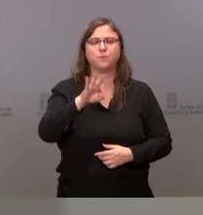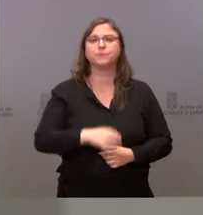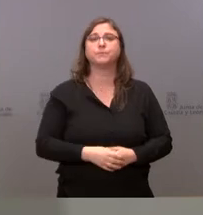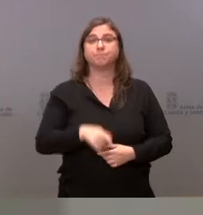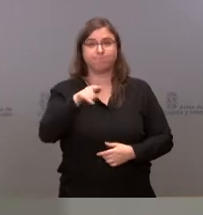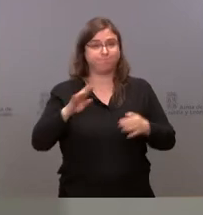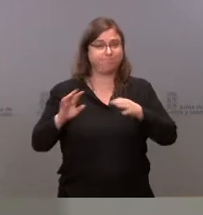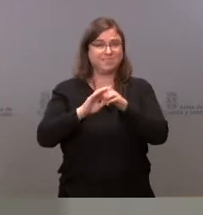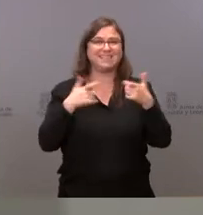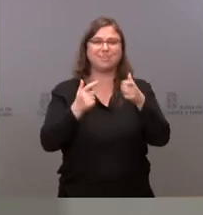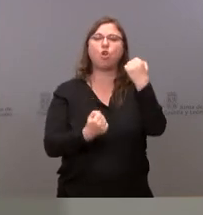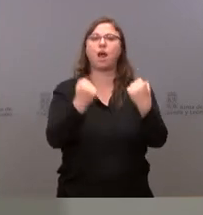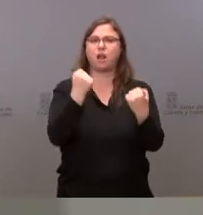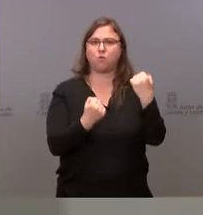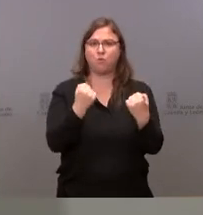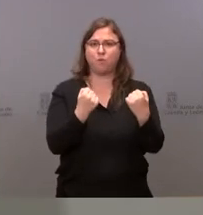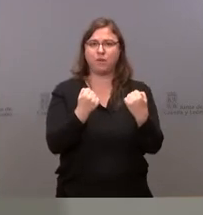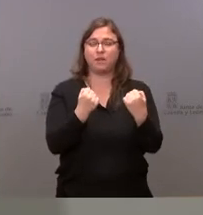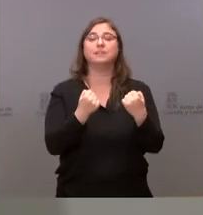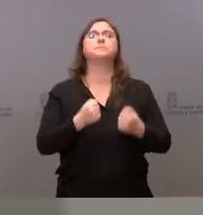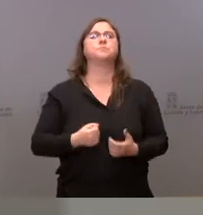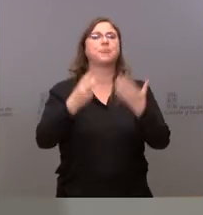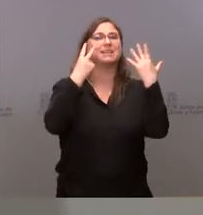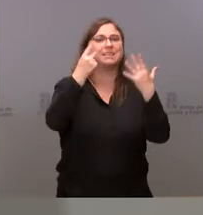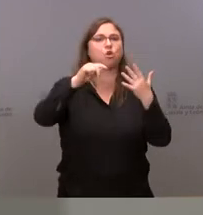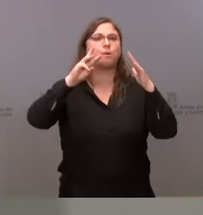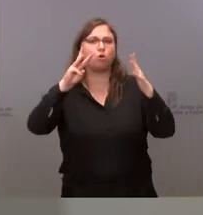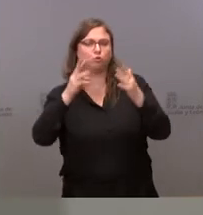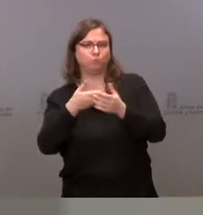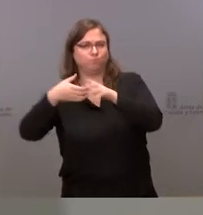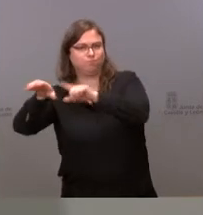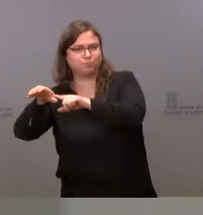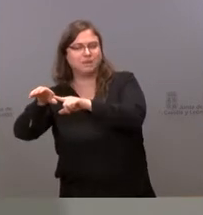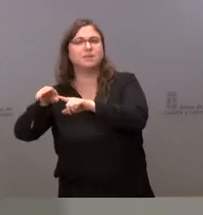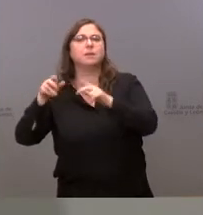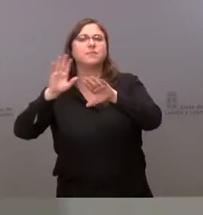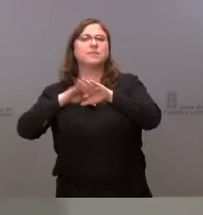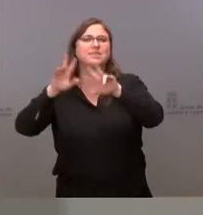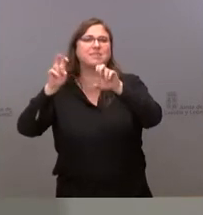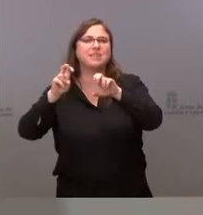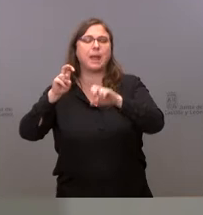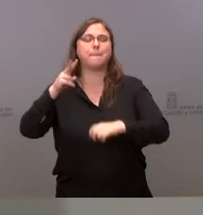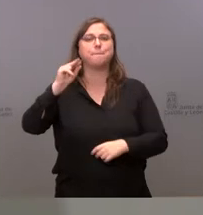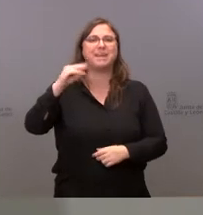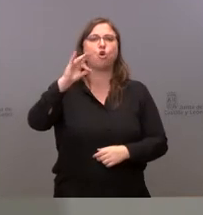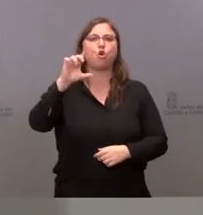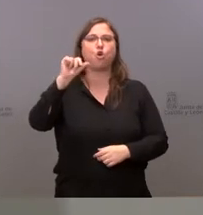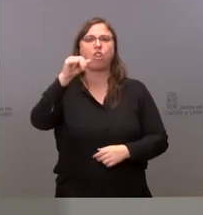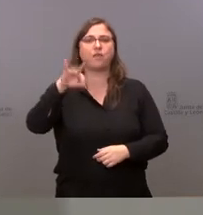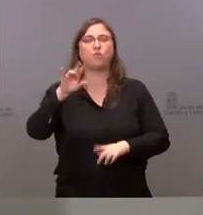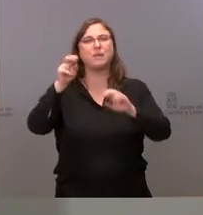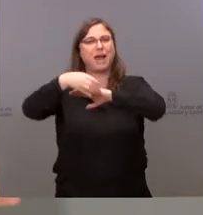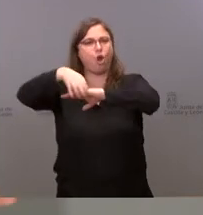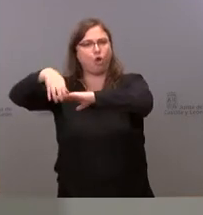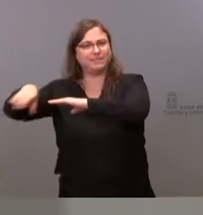en relación con el sector del automóvil. 7,8 millones, por un lado, en el caso de Bicolozano para el tema logístico